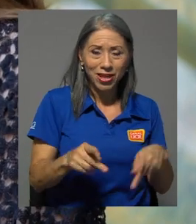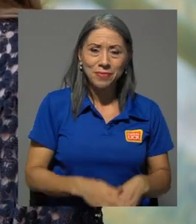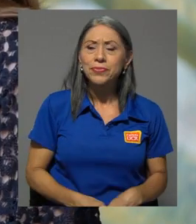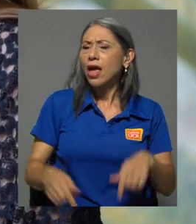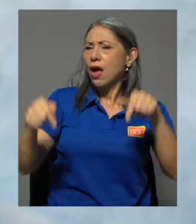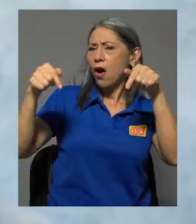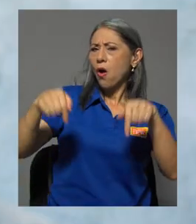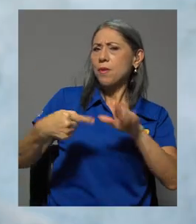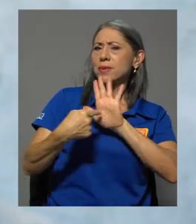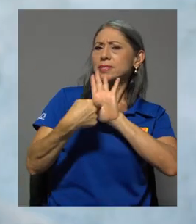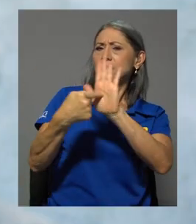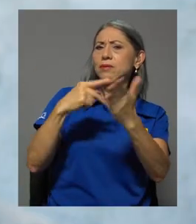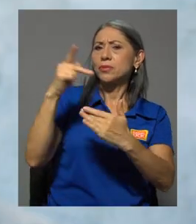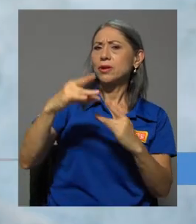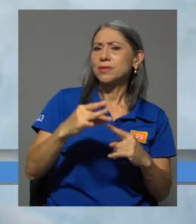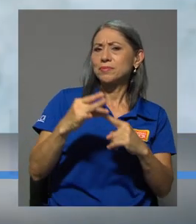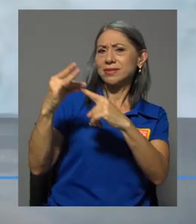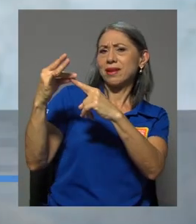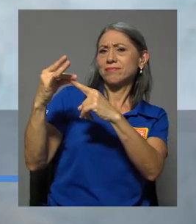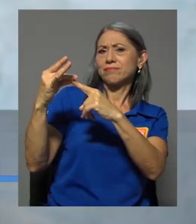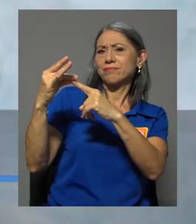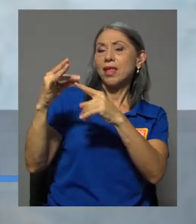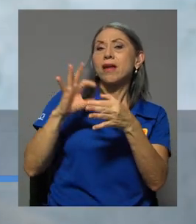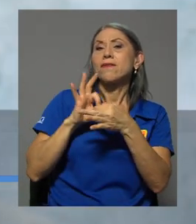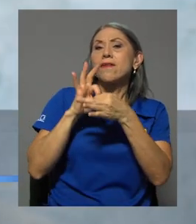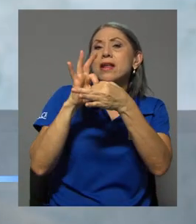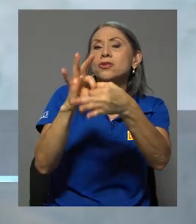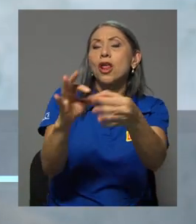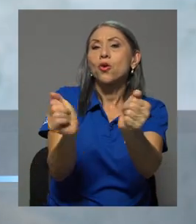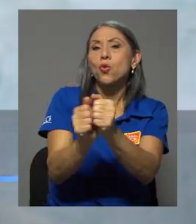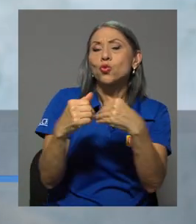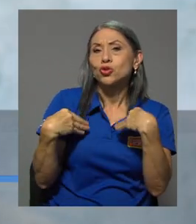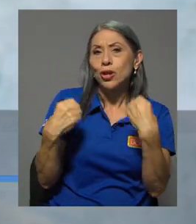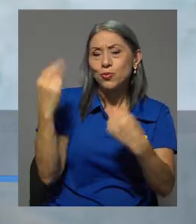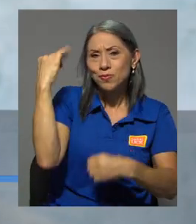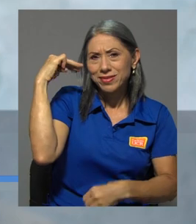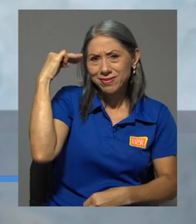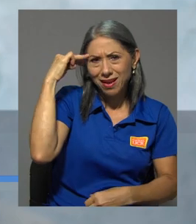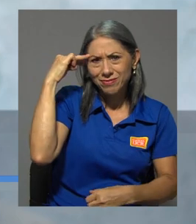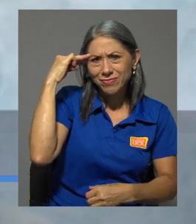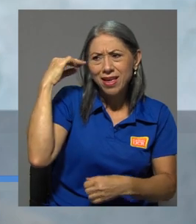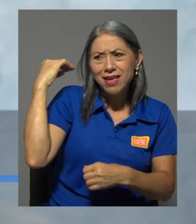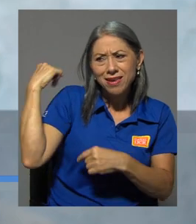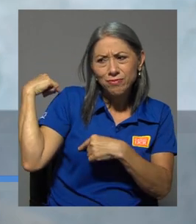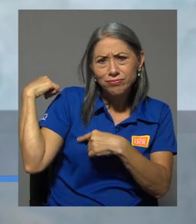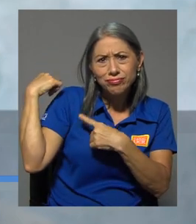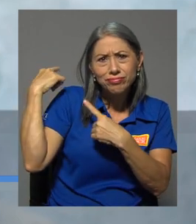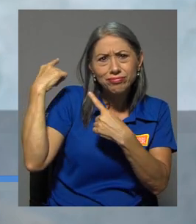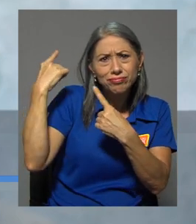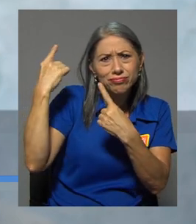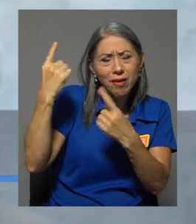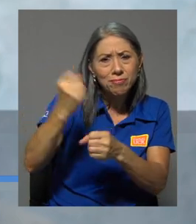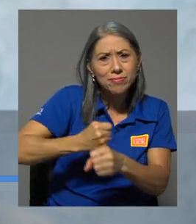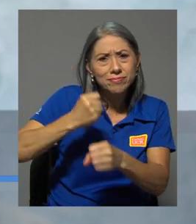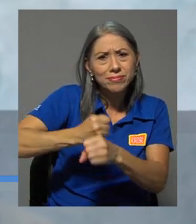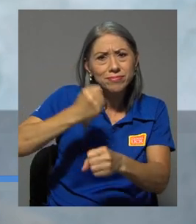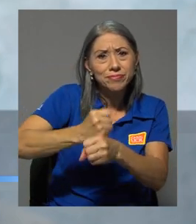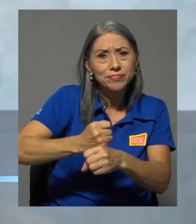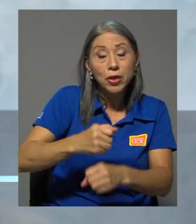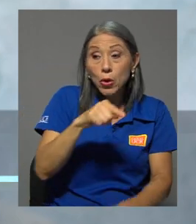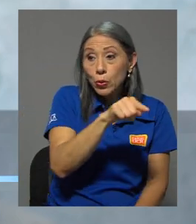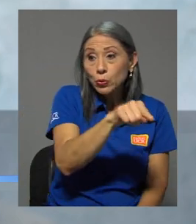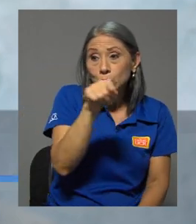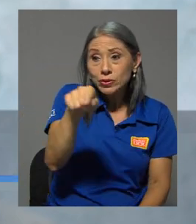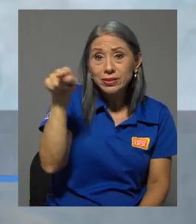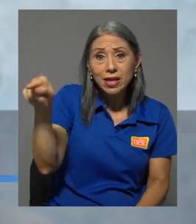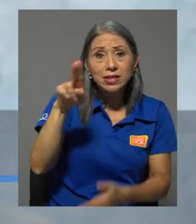Ana María, hoy estamos presentando un programa especial desde la U en relación con el tema de salud mental que hemos trabajado a lo largo de más de un mes. Ustedes en la